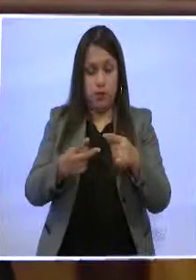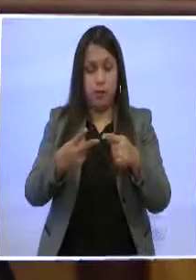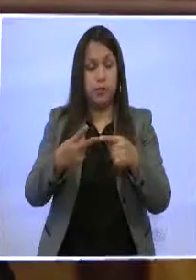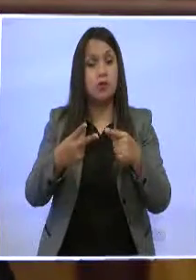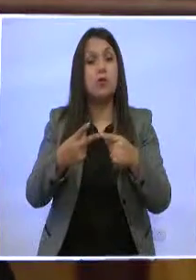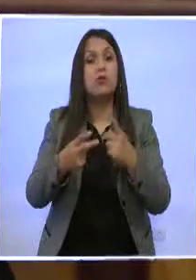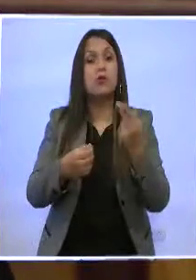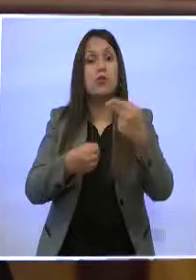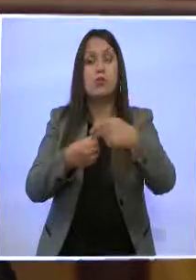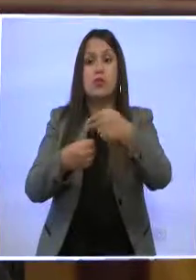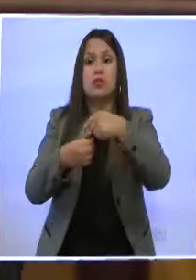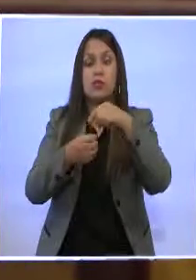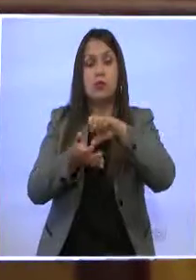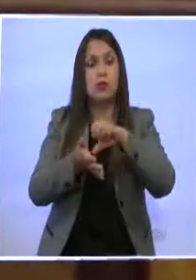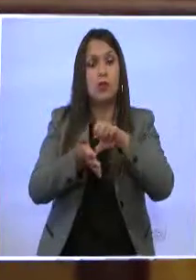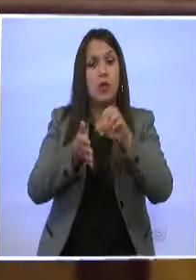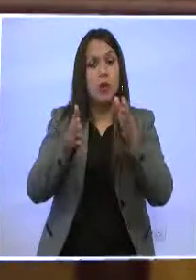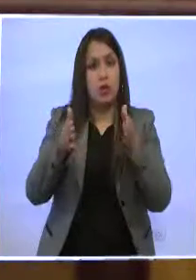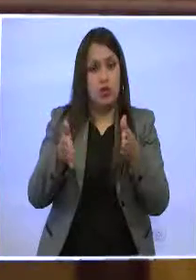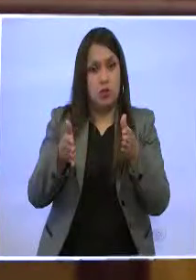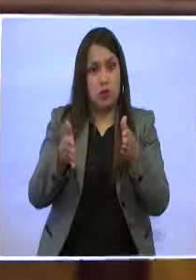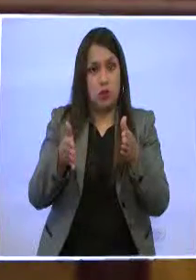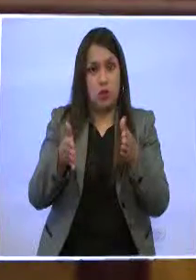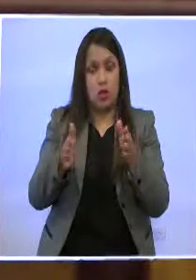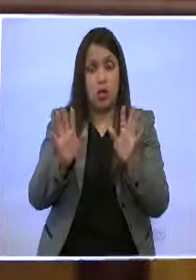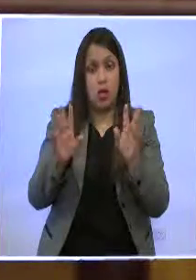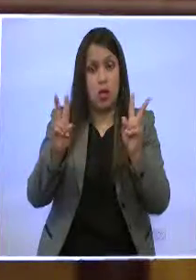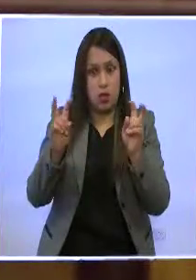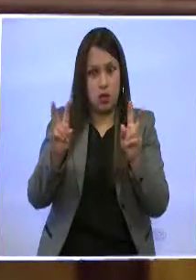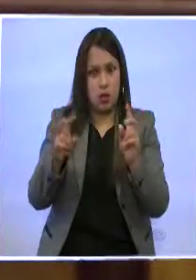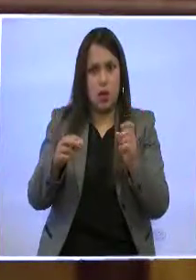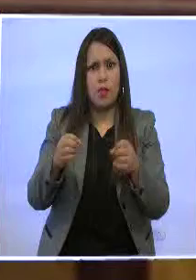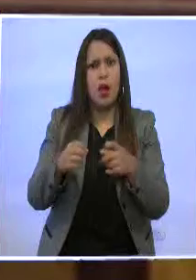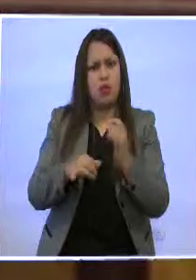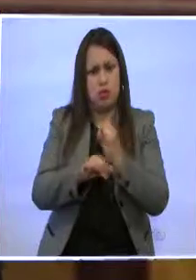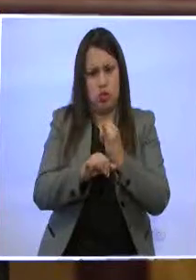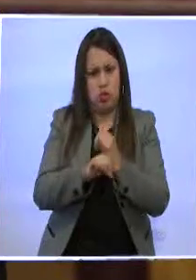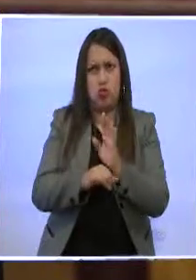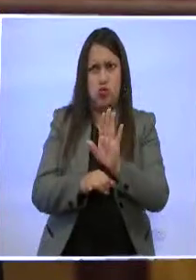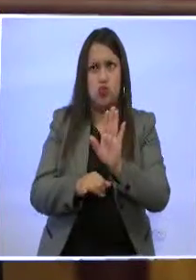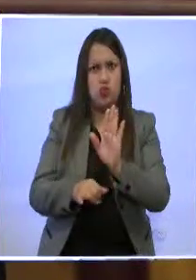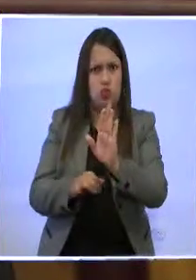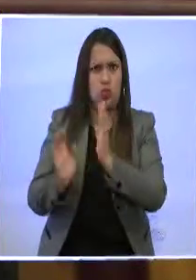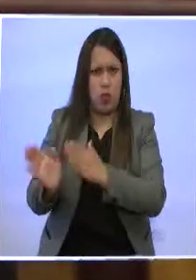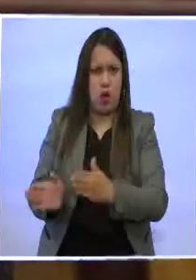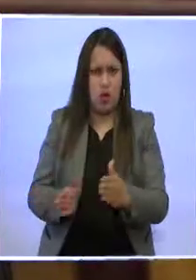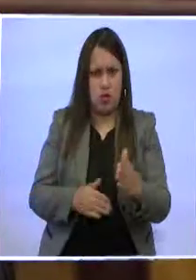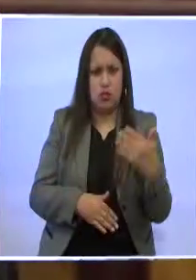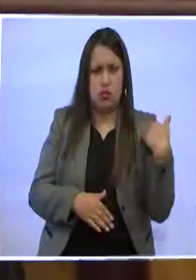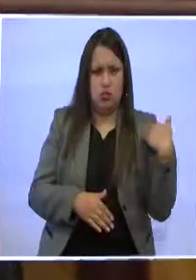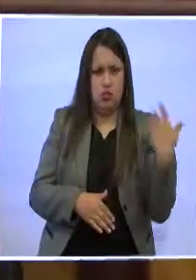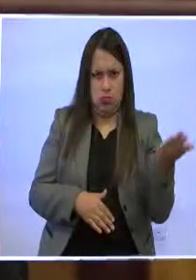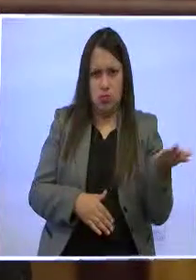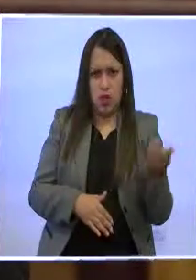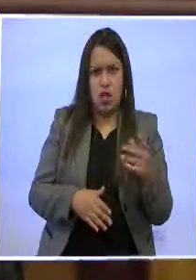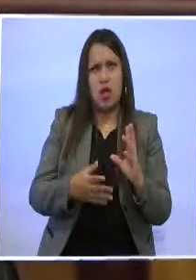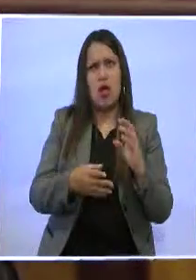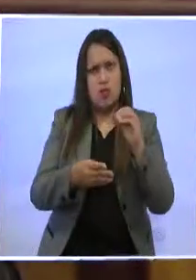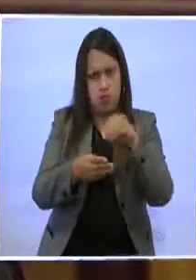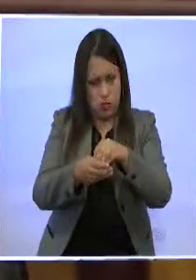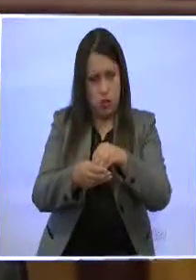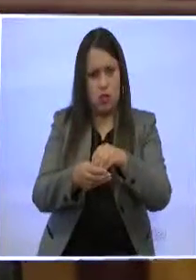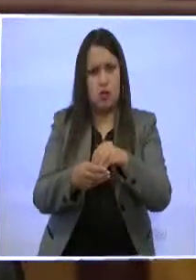participación ciudadana dentro de los esquemas institucionales que tiene el municipio, de tal manera que la preocupación que usted